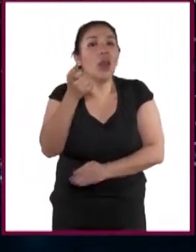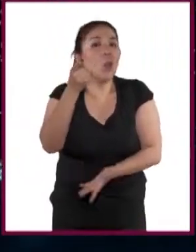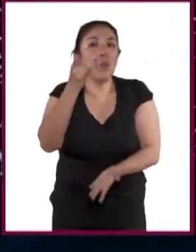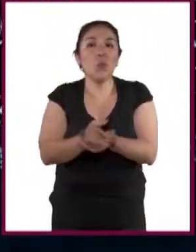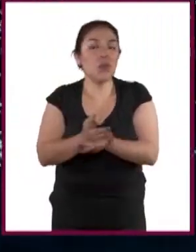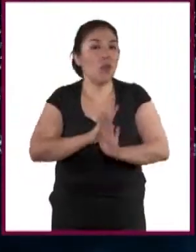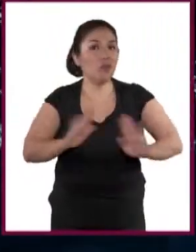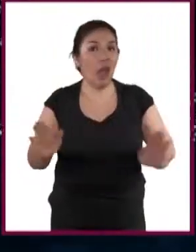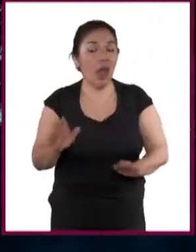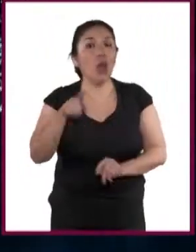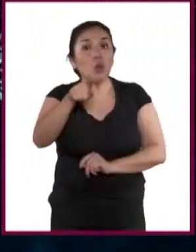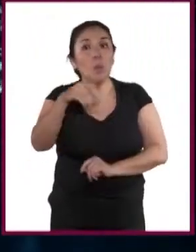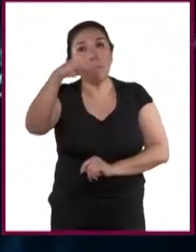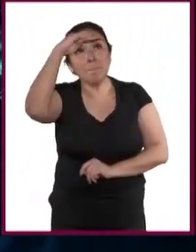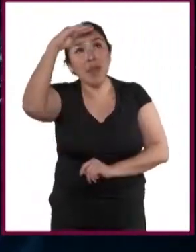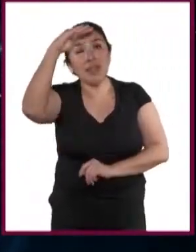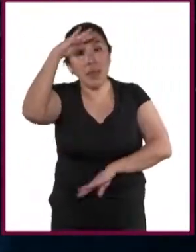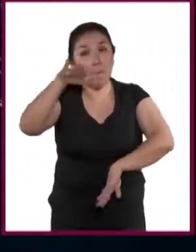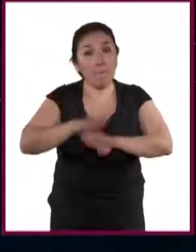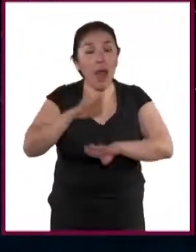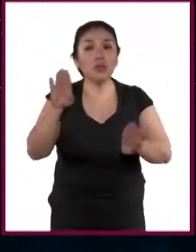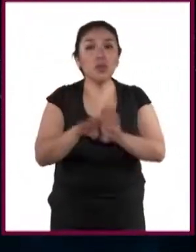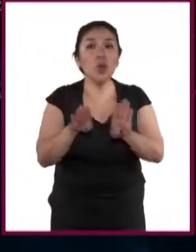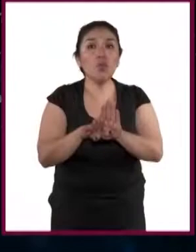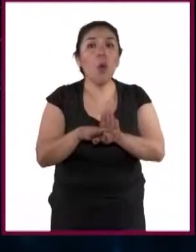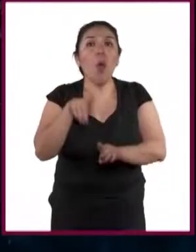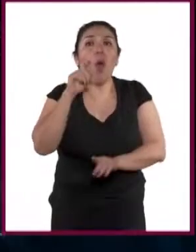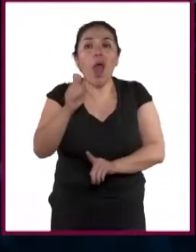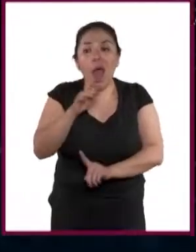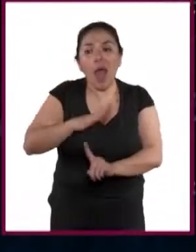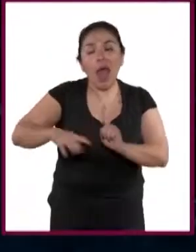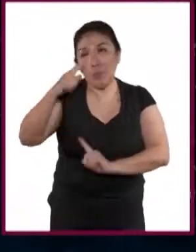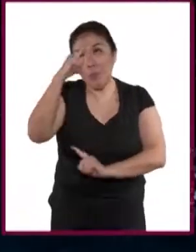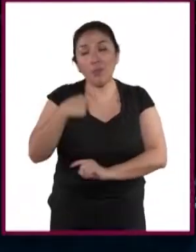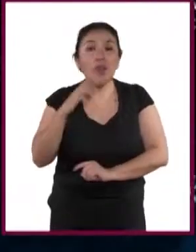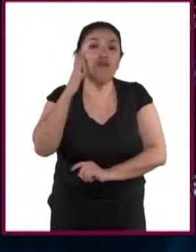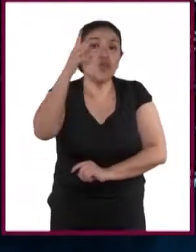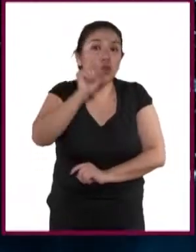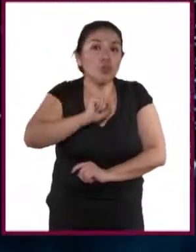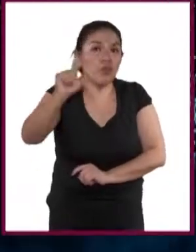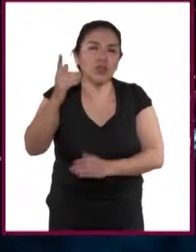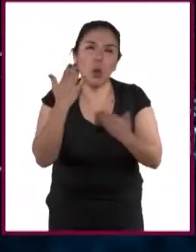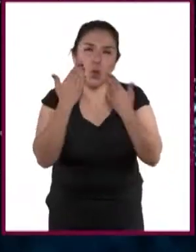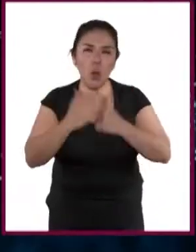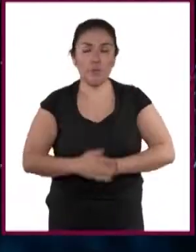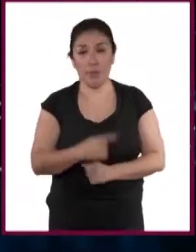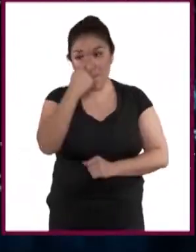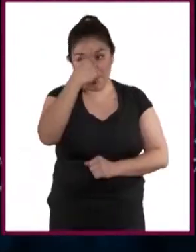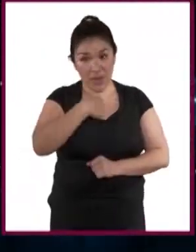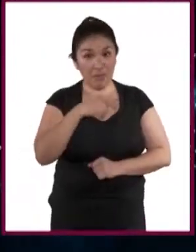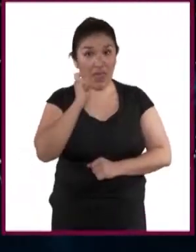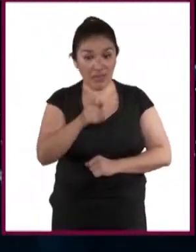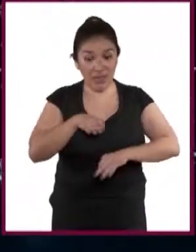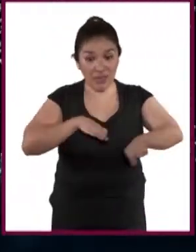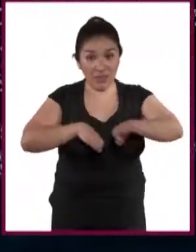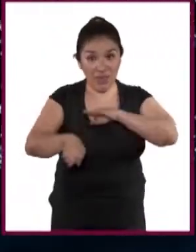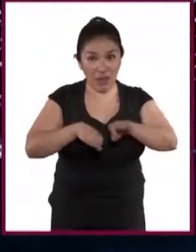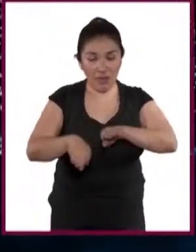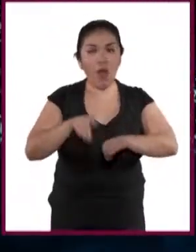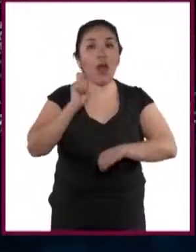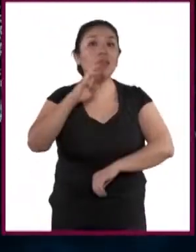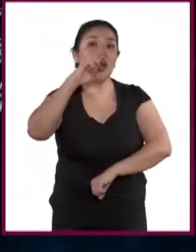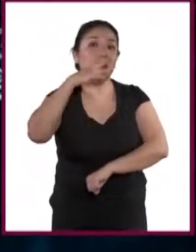Y pues no se piensa en lo que es la satisfacción profesional. Para mí el trabajo significa tener